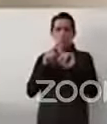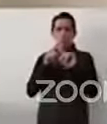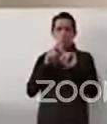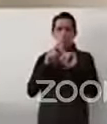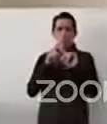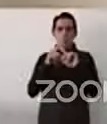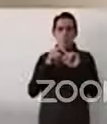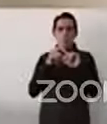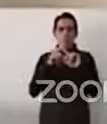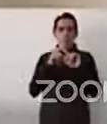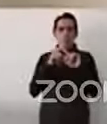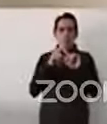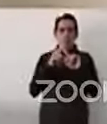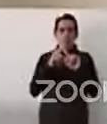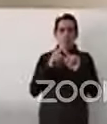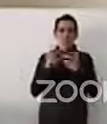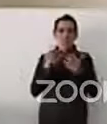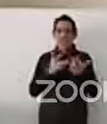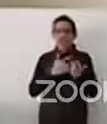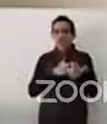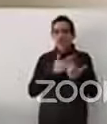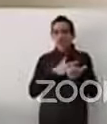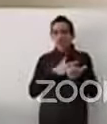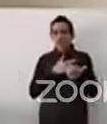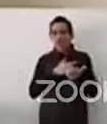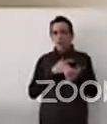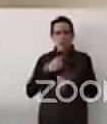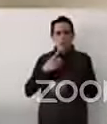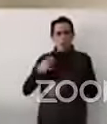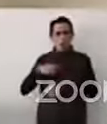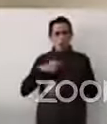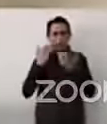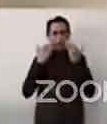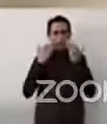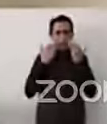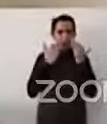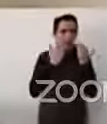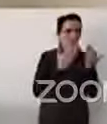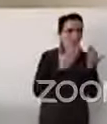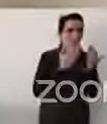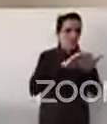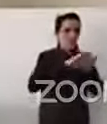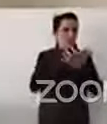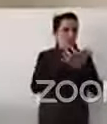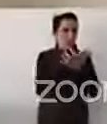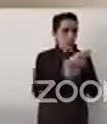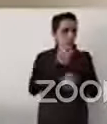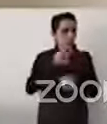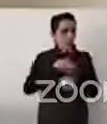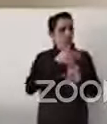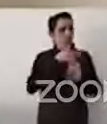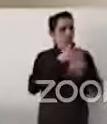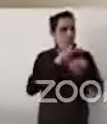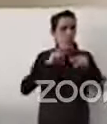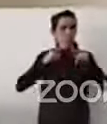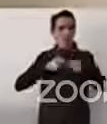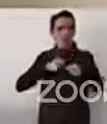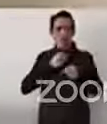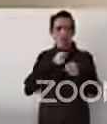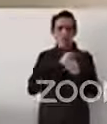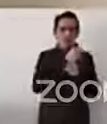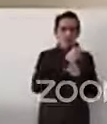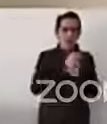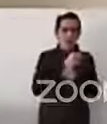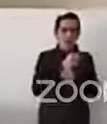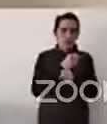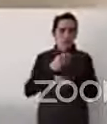hemos dimensionado lo serio y los daños que ocasiona la discriminación no solo la persona o el grupo de personas discriminadas